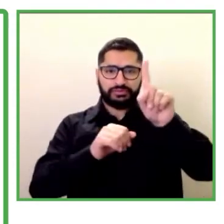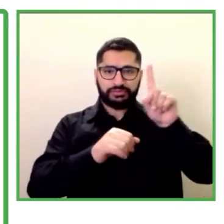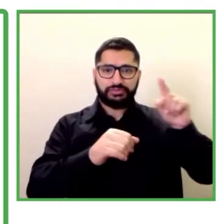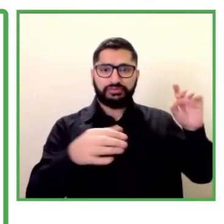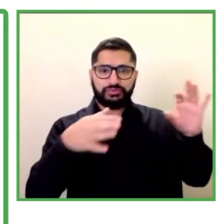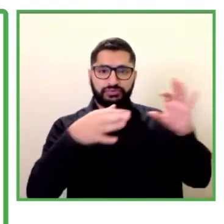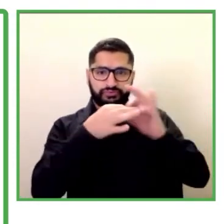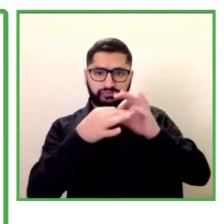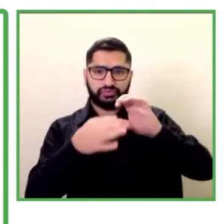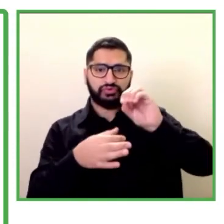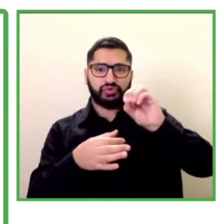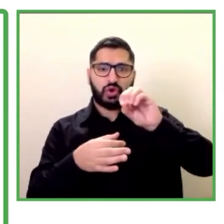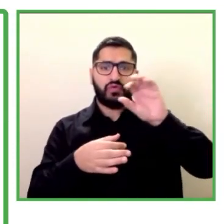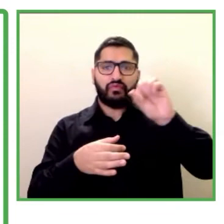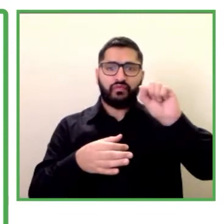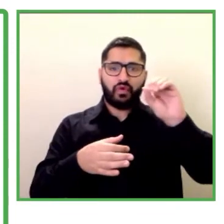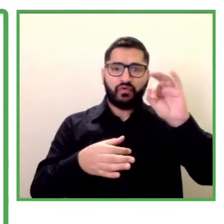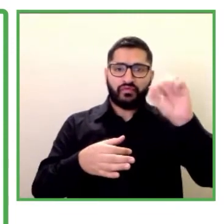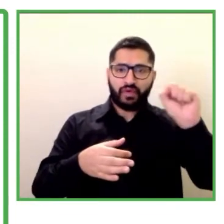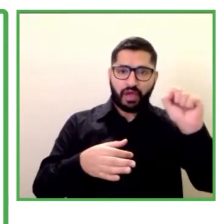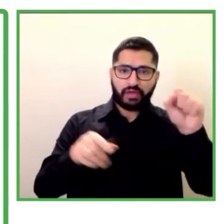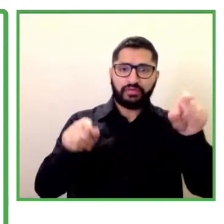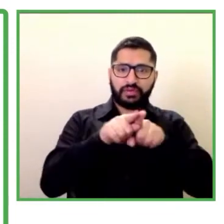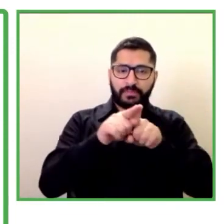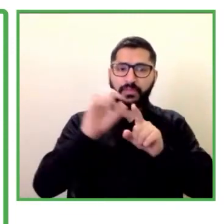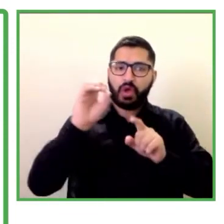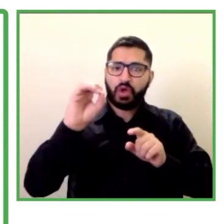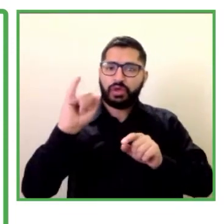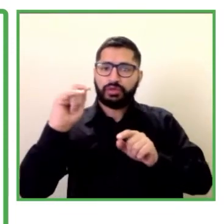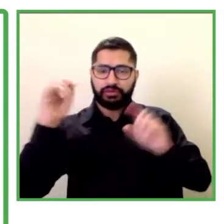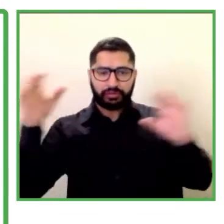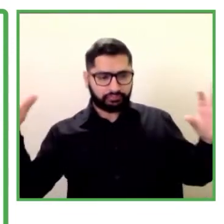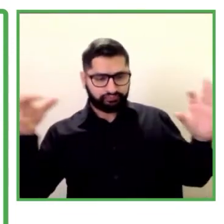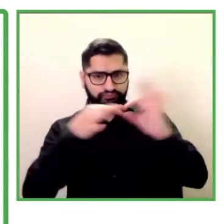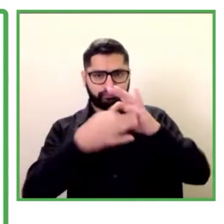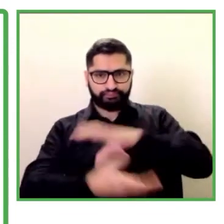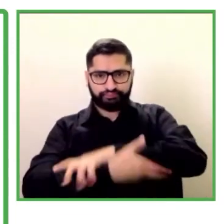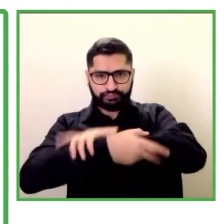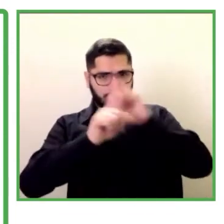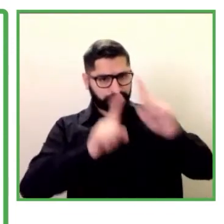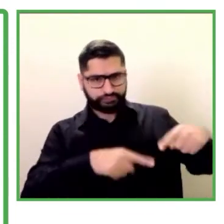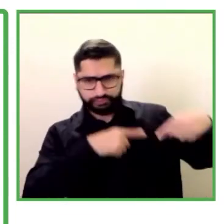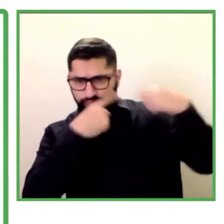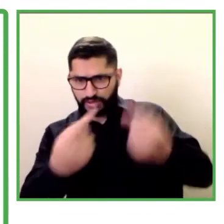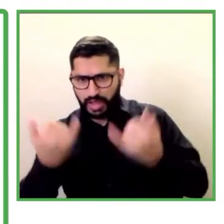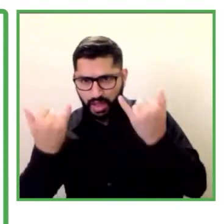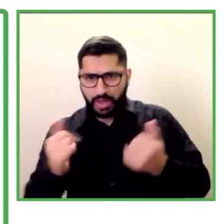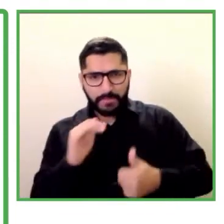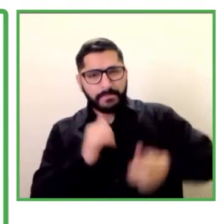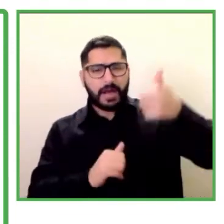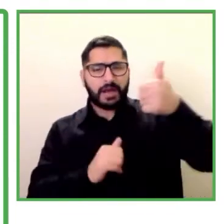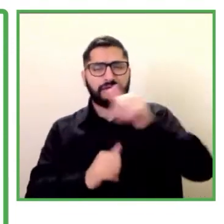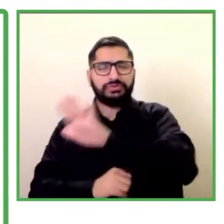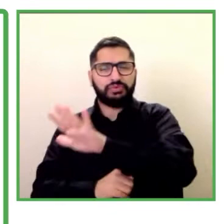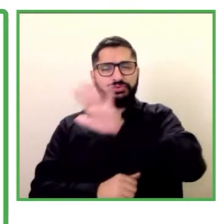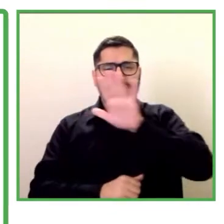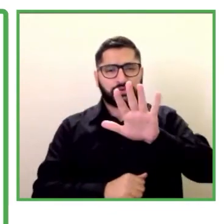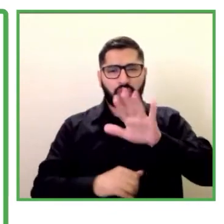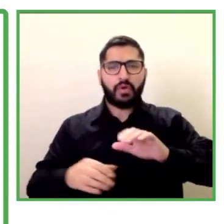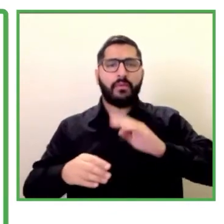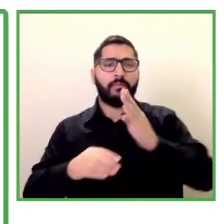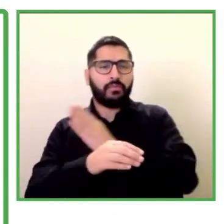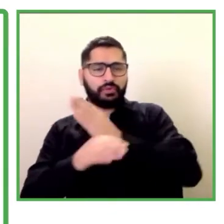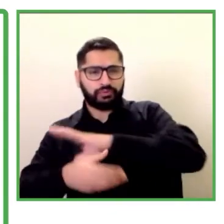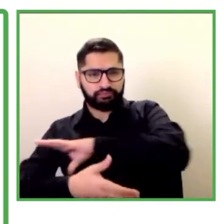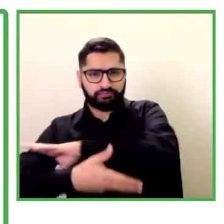IT en la actualidad cuenta con más de 55 empresas socias todas con un propósito en común generar